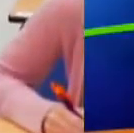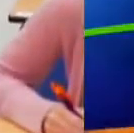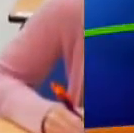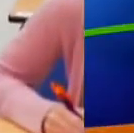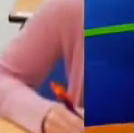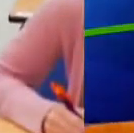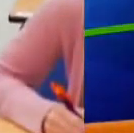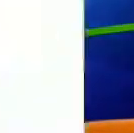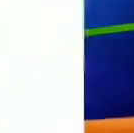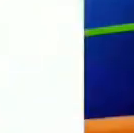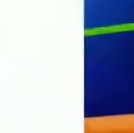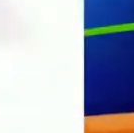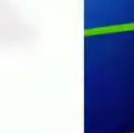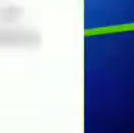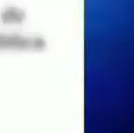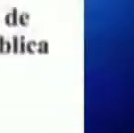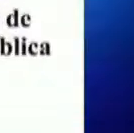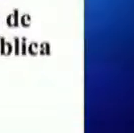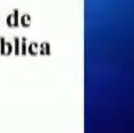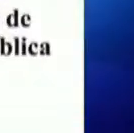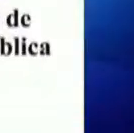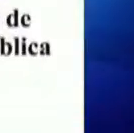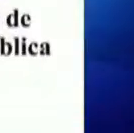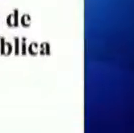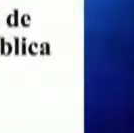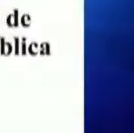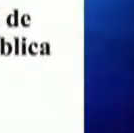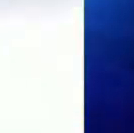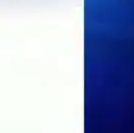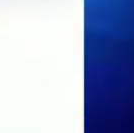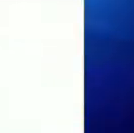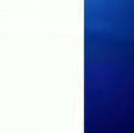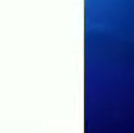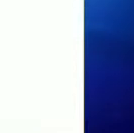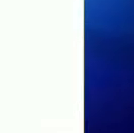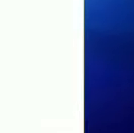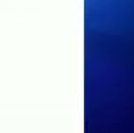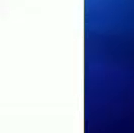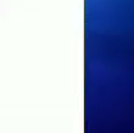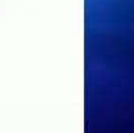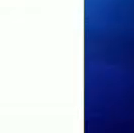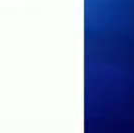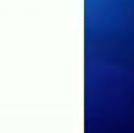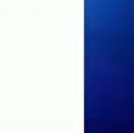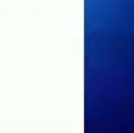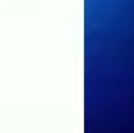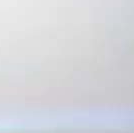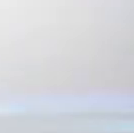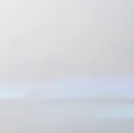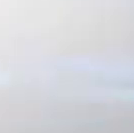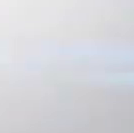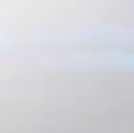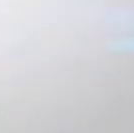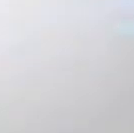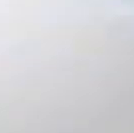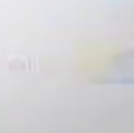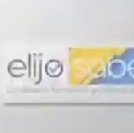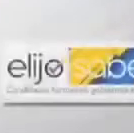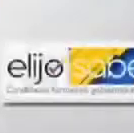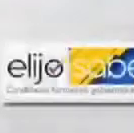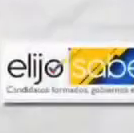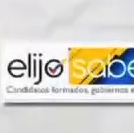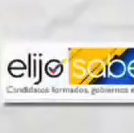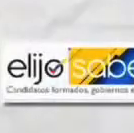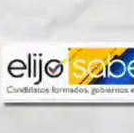gobernante. Inscríbete y prepárate para llegar muy alto. ESAPE. Formando líderes para el buen gobierno. ¿Qué es Elijo Saber?